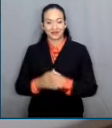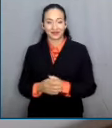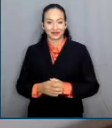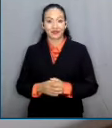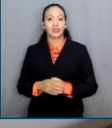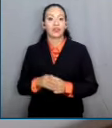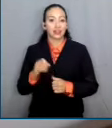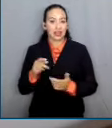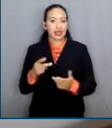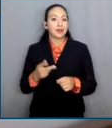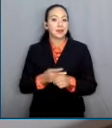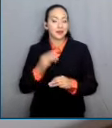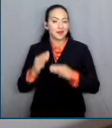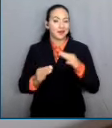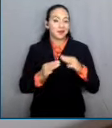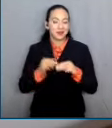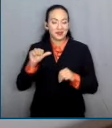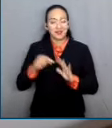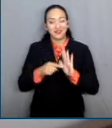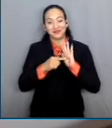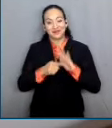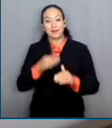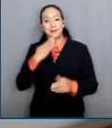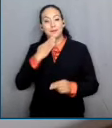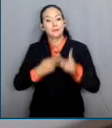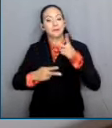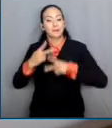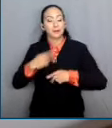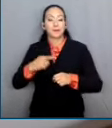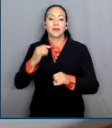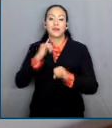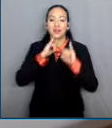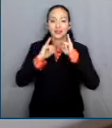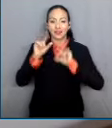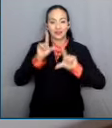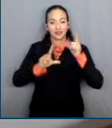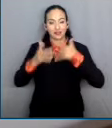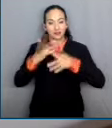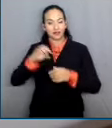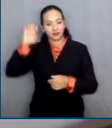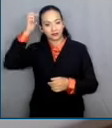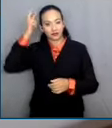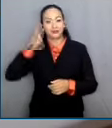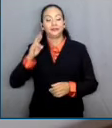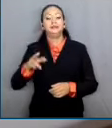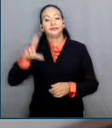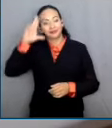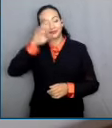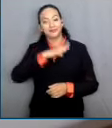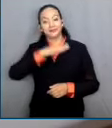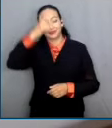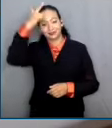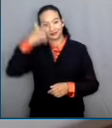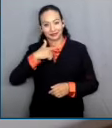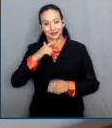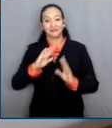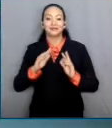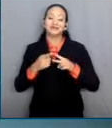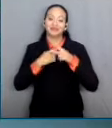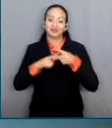nacional. Damos la bienvenida a Eusiris Rostro, que nos acompaña en la interpretación en lengua de señas mexicana. Comenzamos.